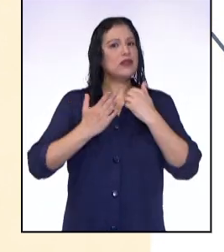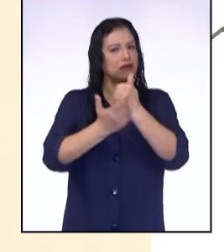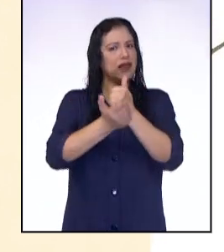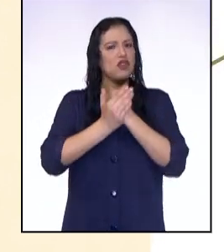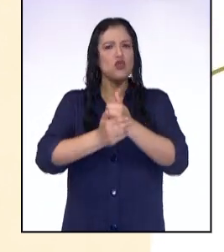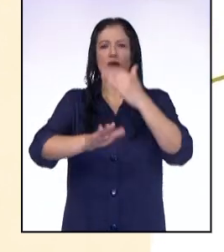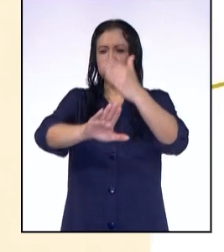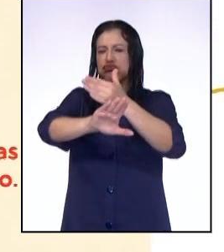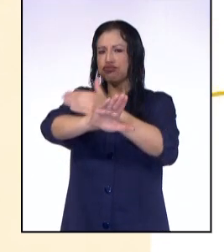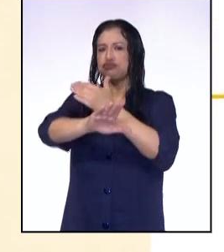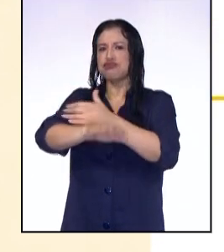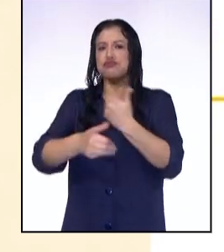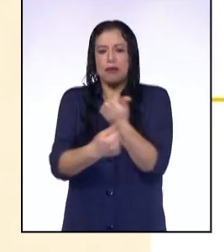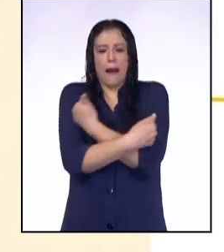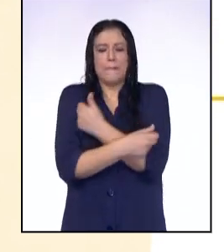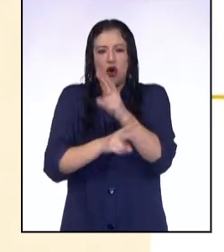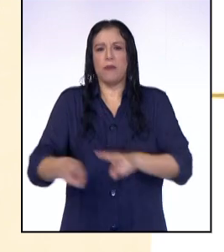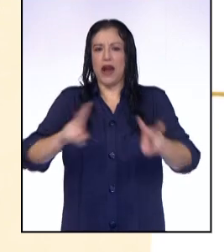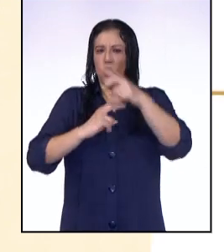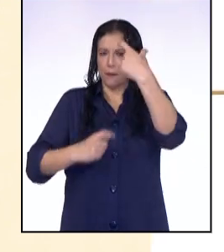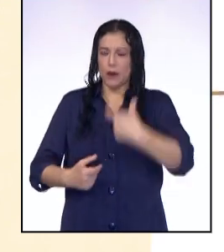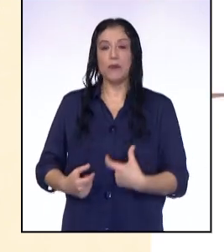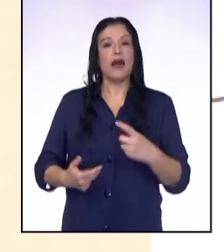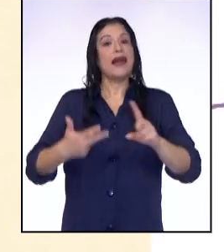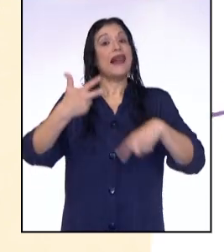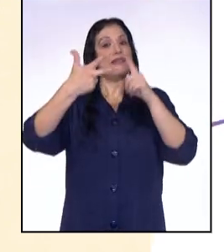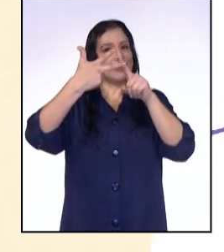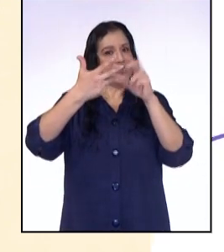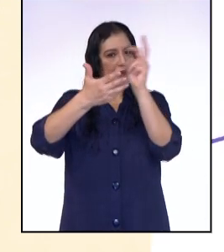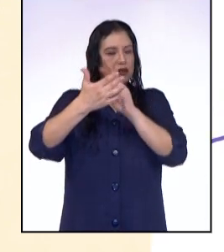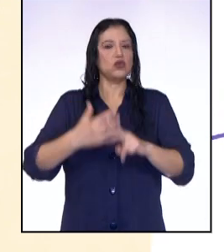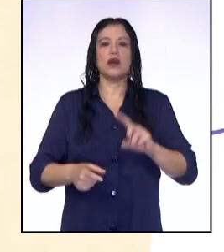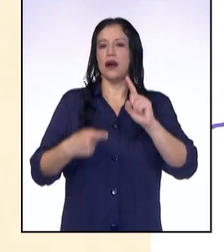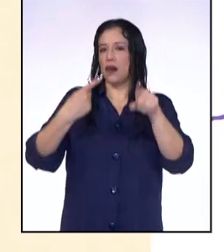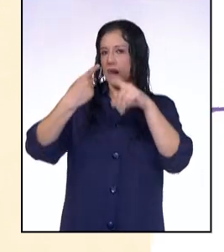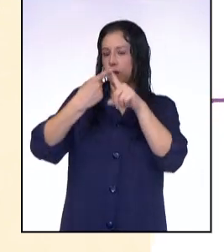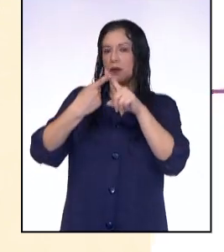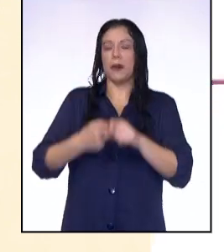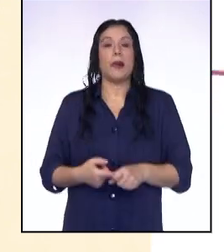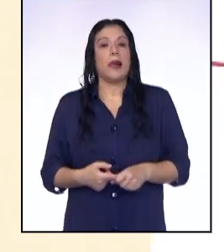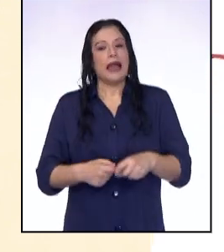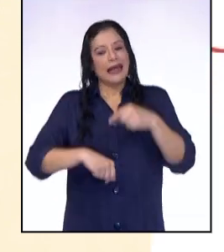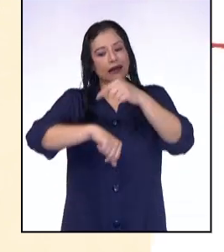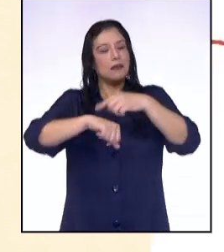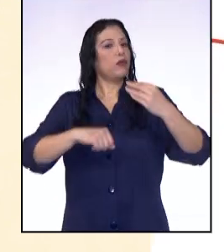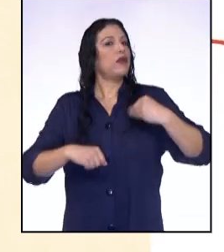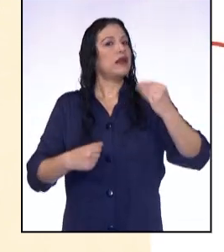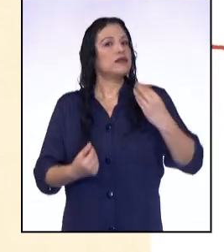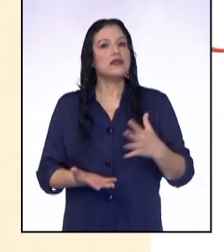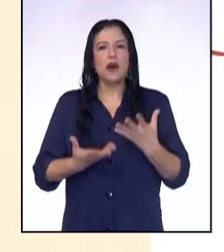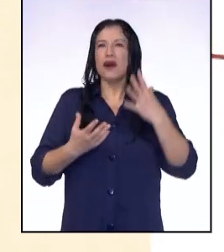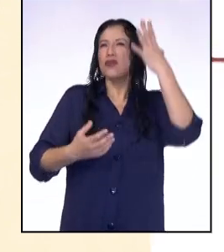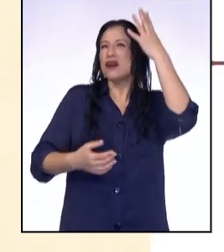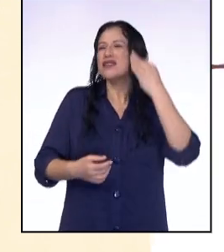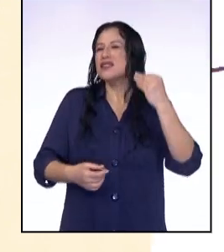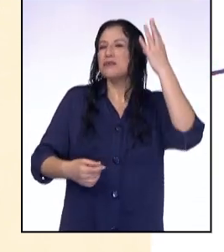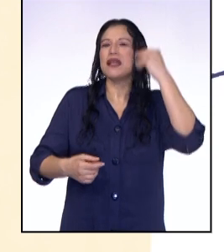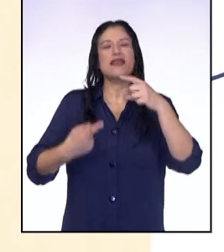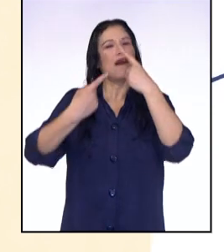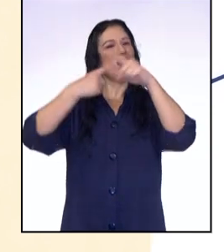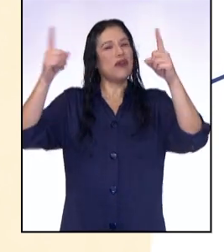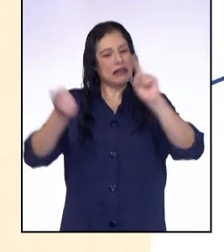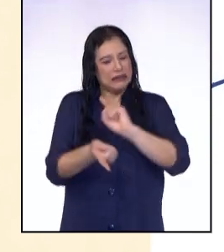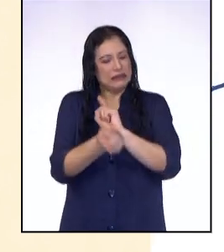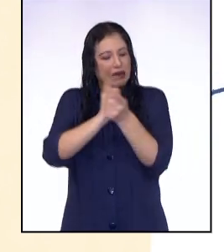De la tercera lectura apunté. Uno, es en la adolescencia cuando se experimentan toda una